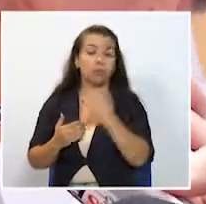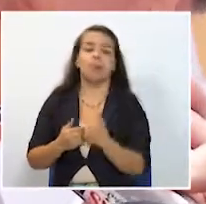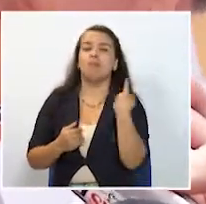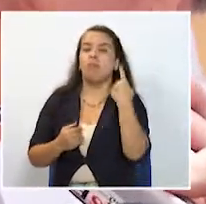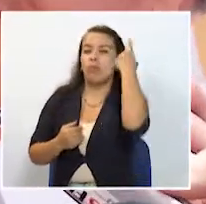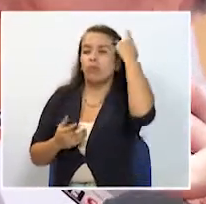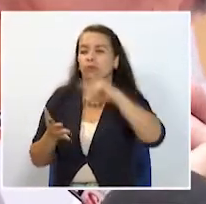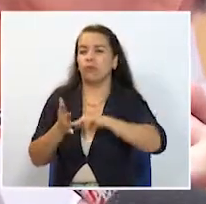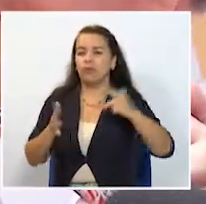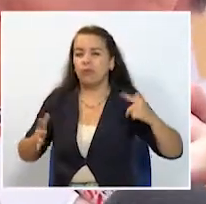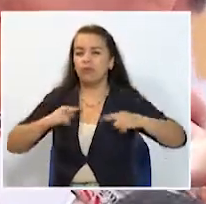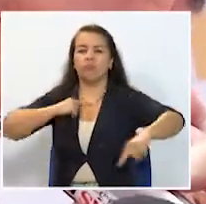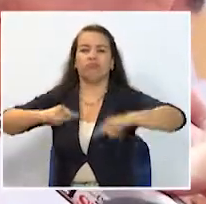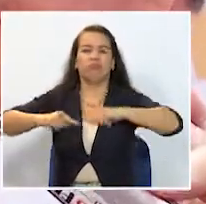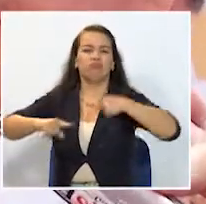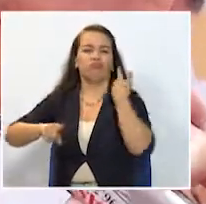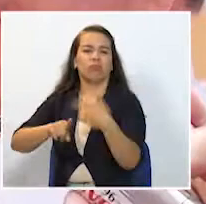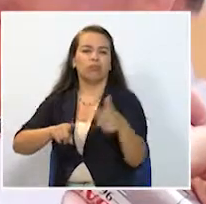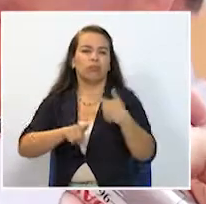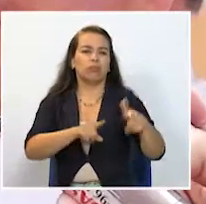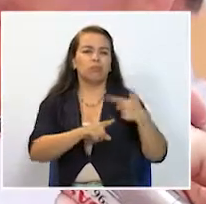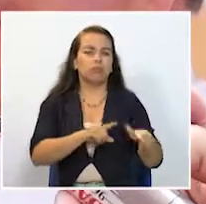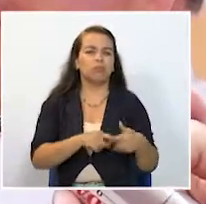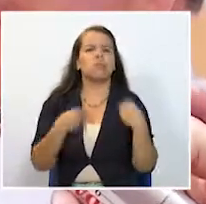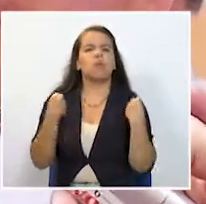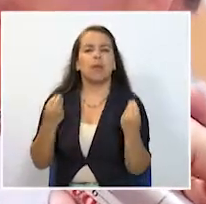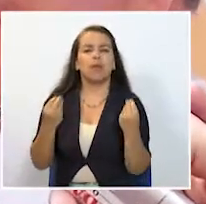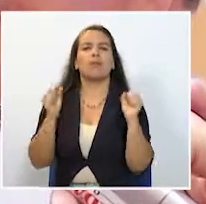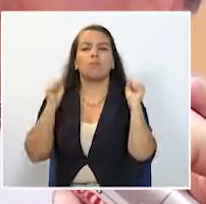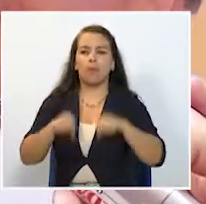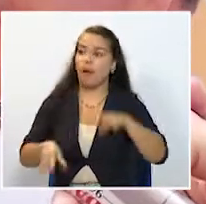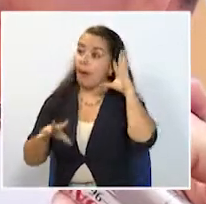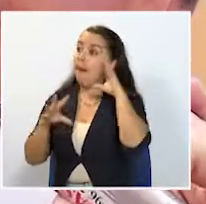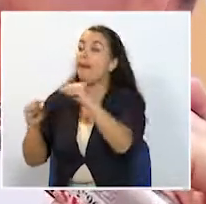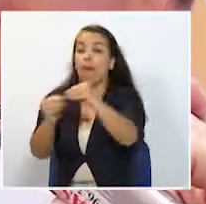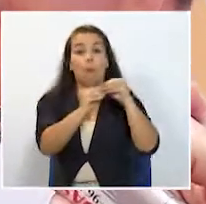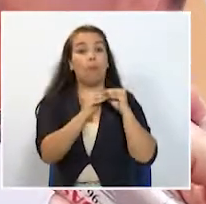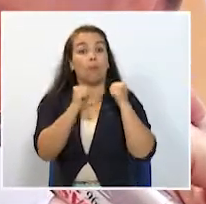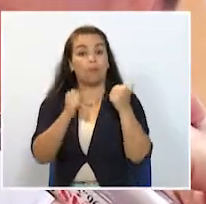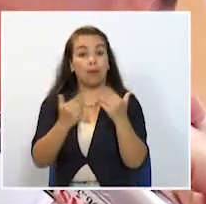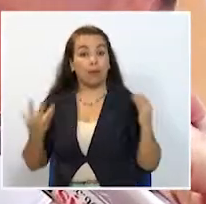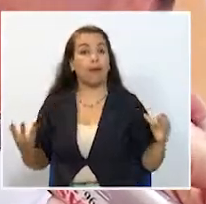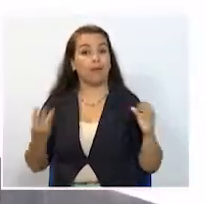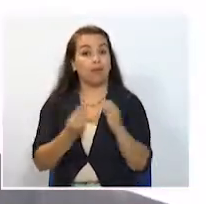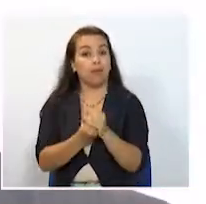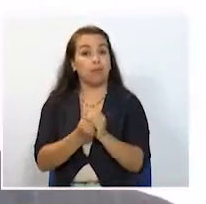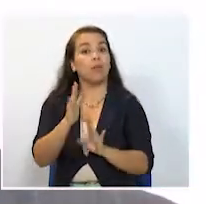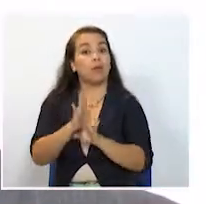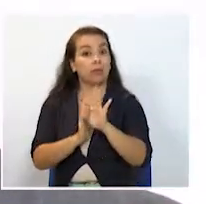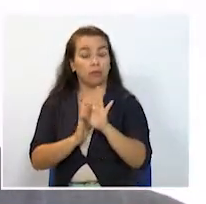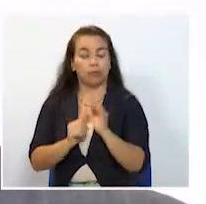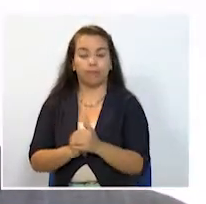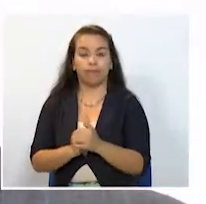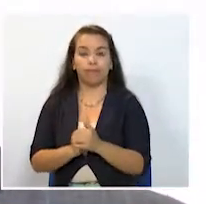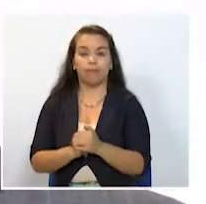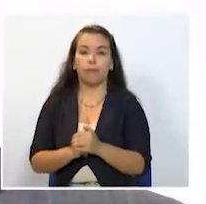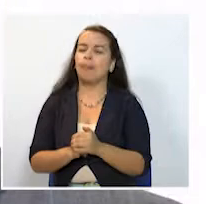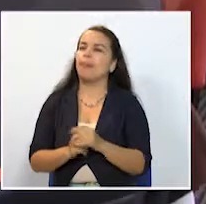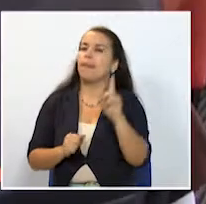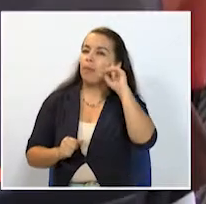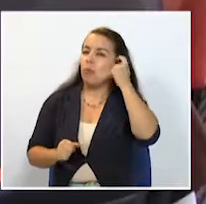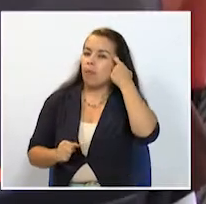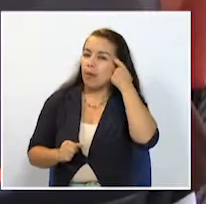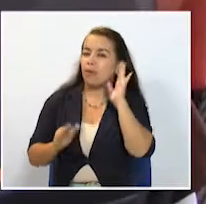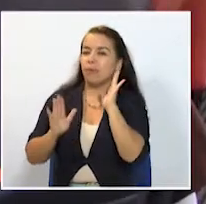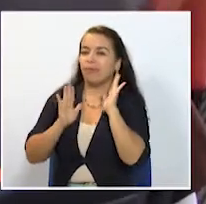políticos, administrativos, para que efectivamente nos pongamos de acuerdo en que es importante la integración para nuestro desarrollo futuro. El gobernador de Rizeralda, Sigifredo